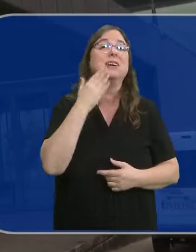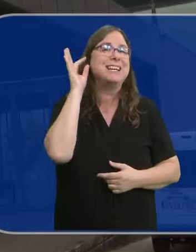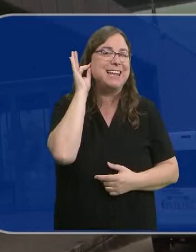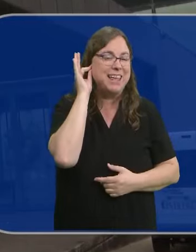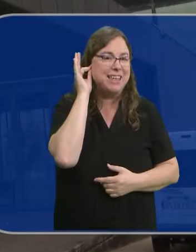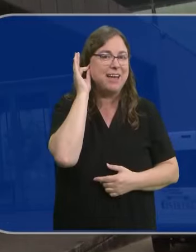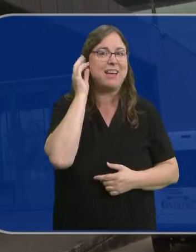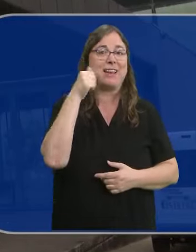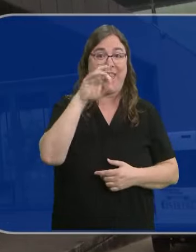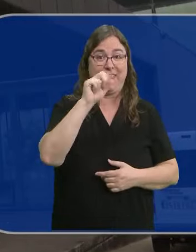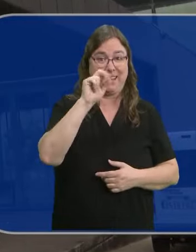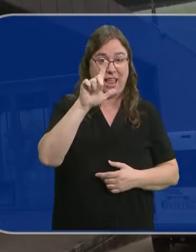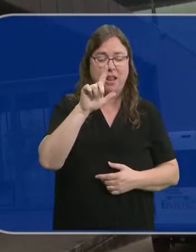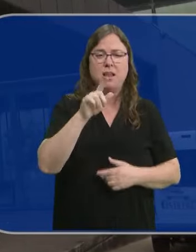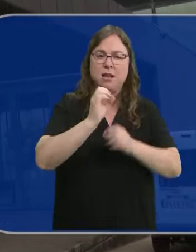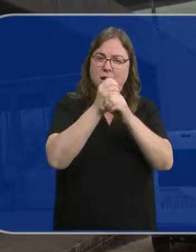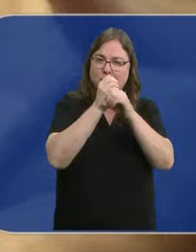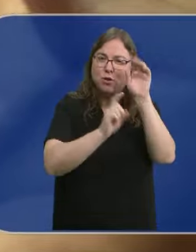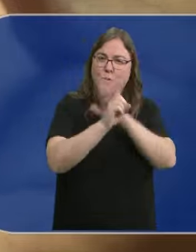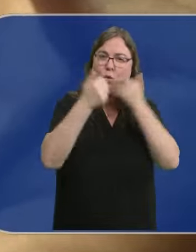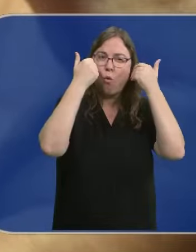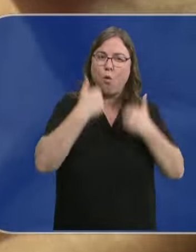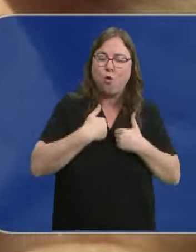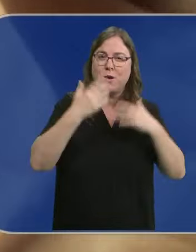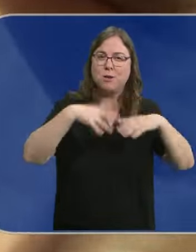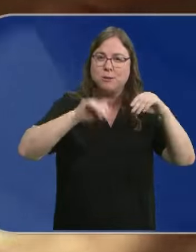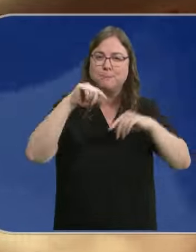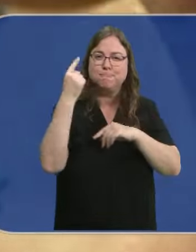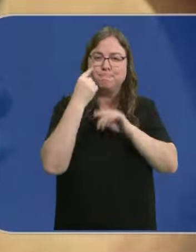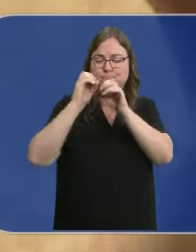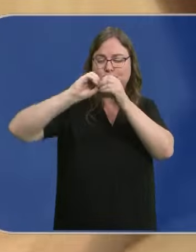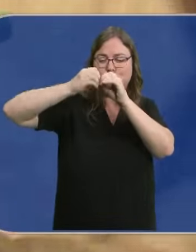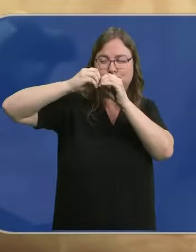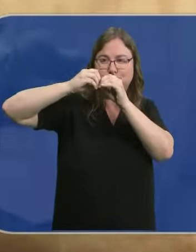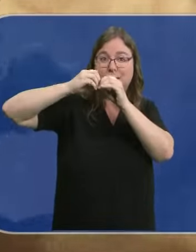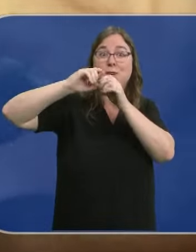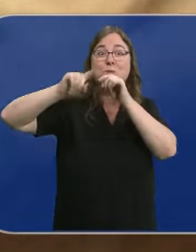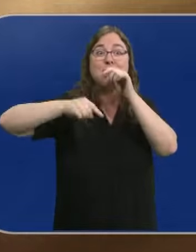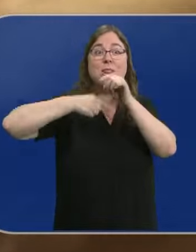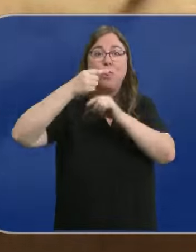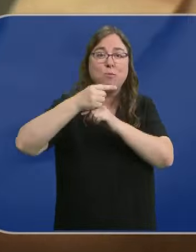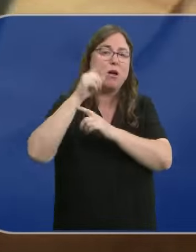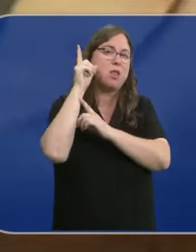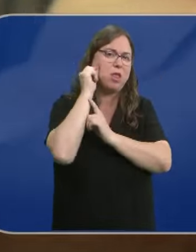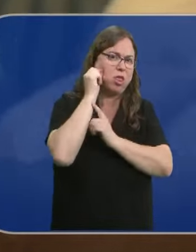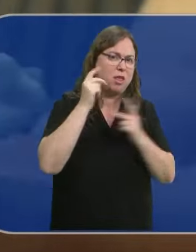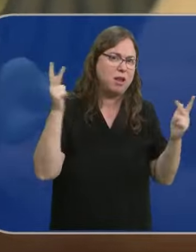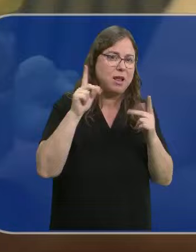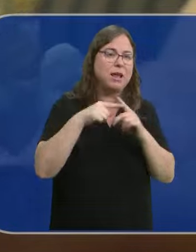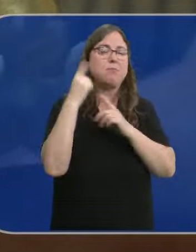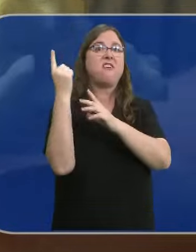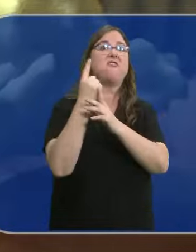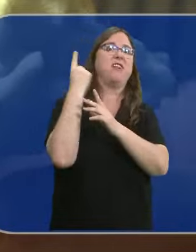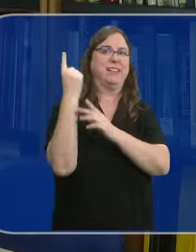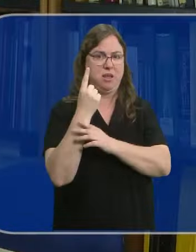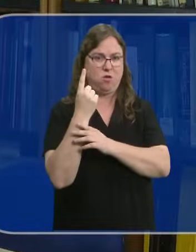neandertal. El Laboratorio de Evolución Humana de la Universidad de Burgos encontró malformaciones que produjeron pérdida de audición severa y vértigo